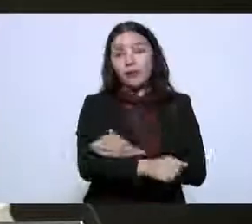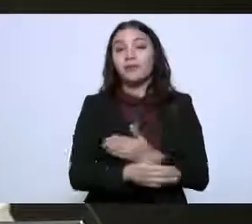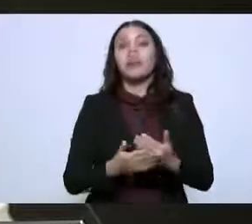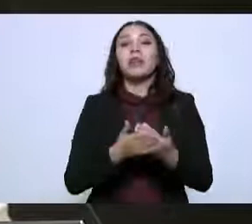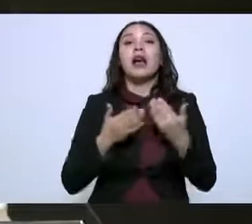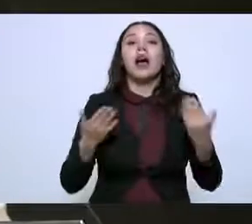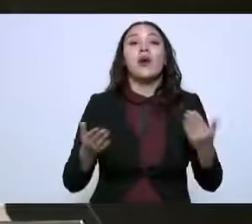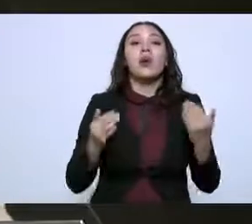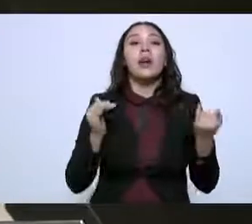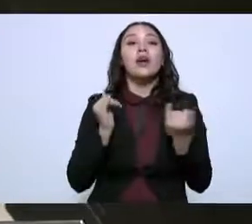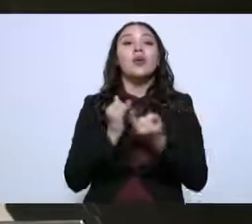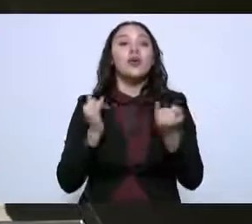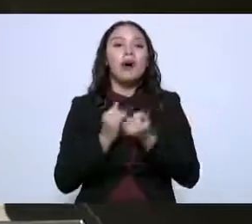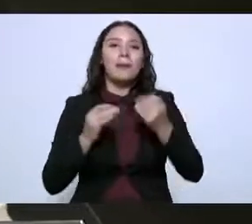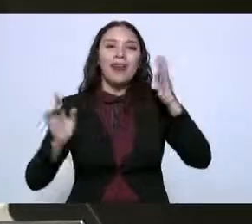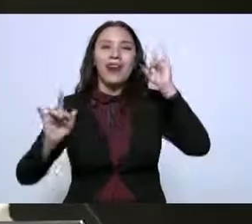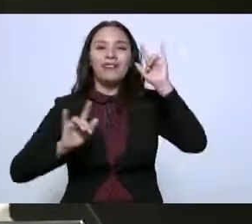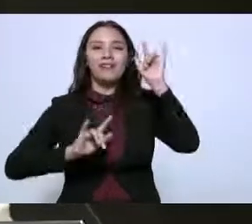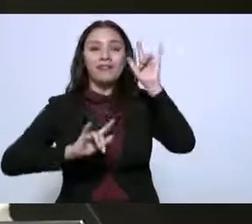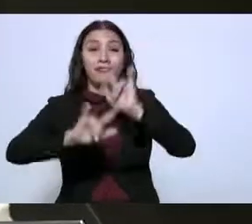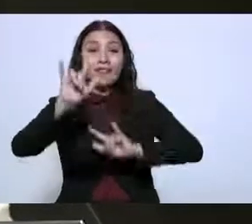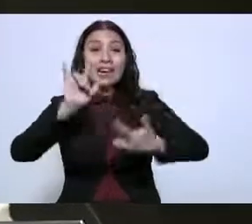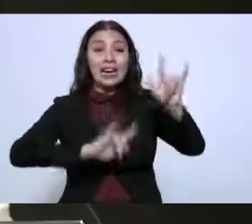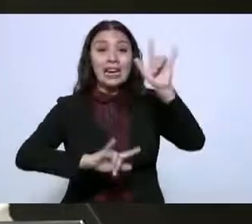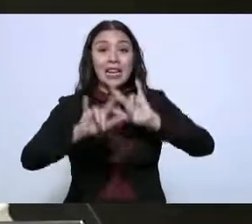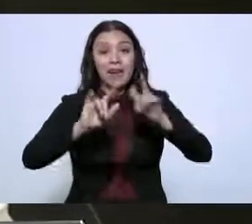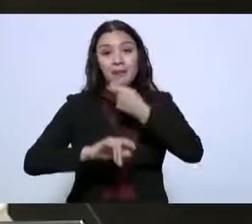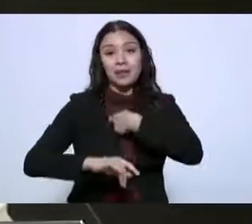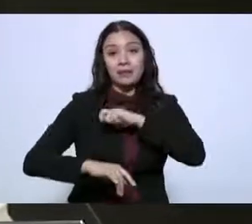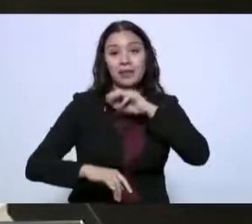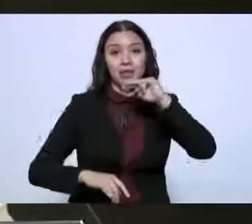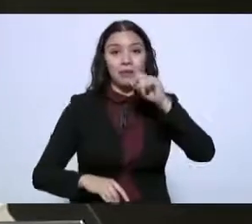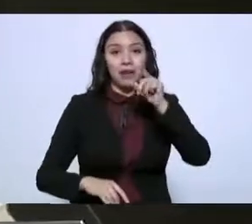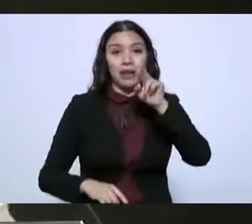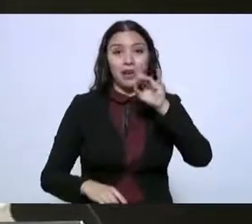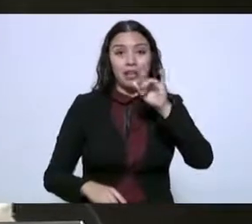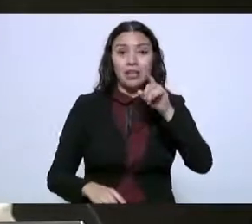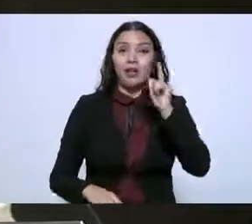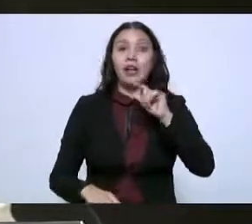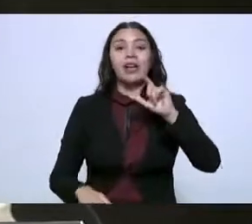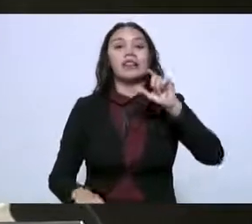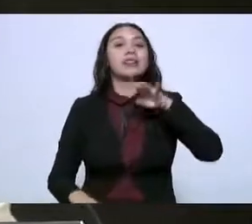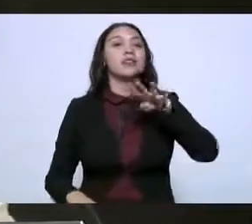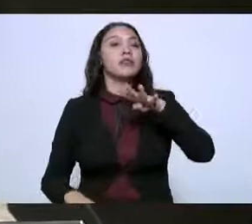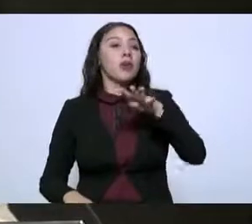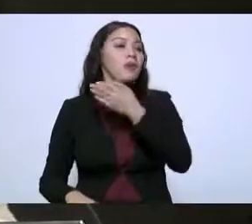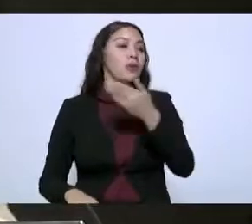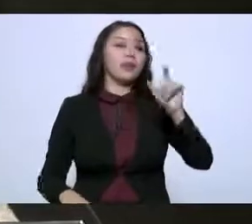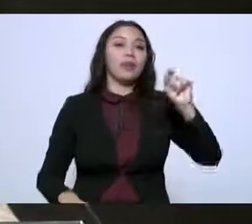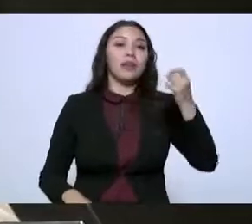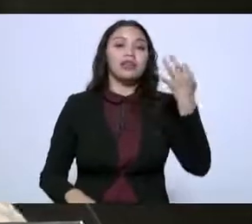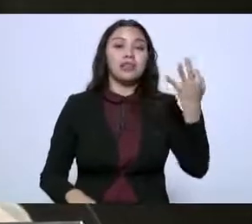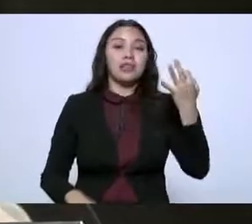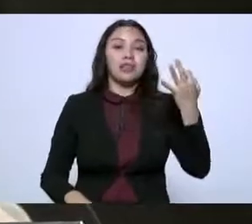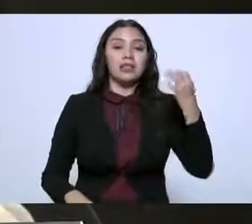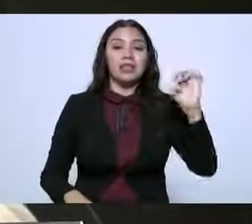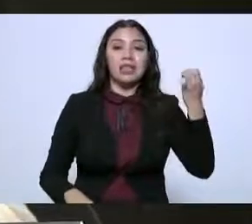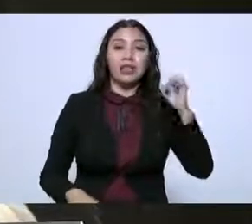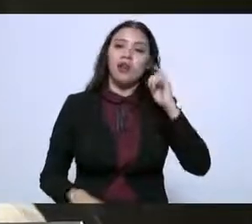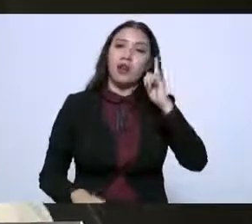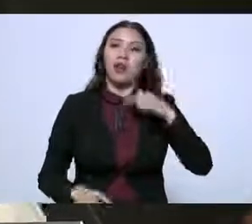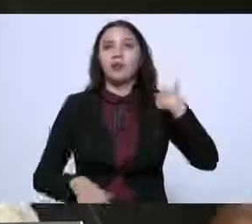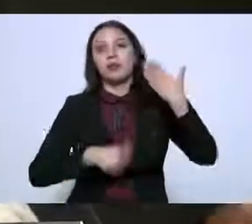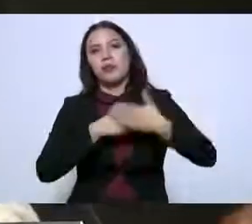desde luego en la feria de Madrid del 19 al 23 de enero ya que la próxima de Londres ya